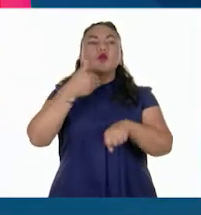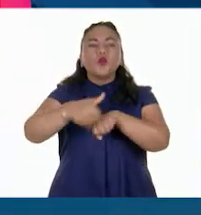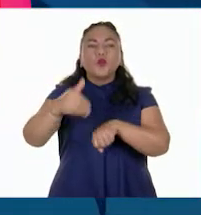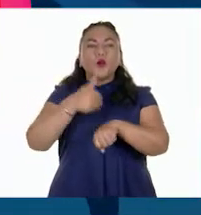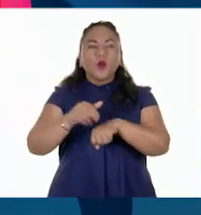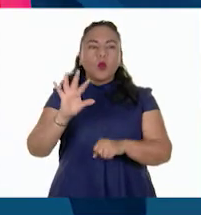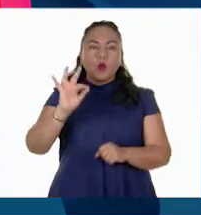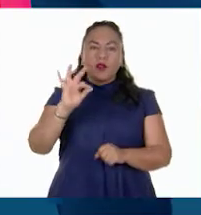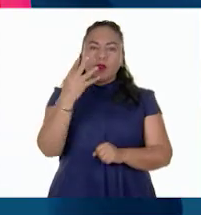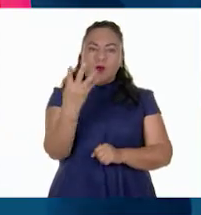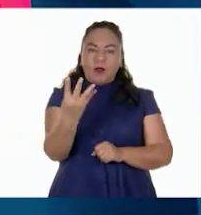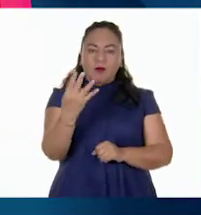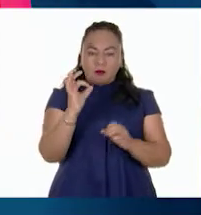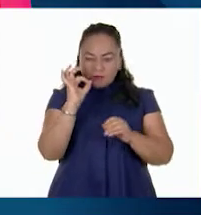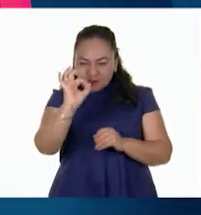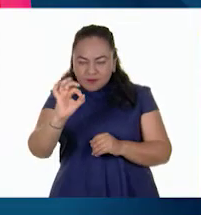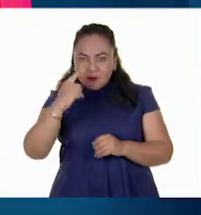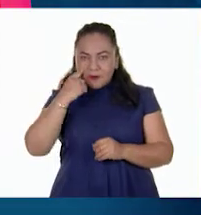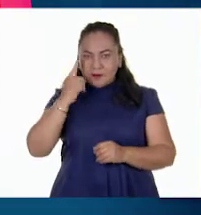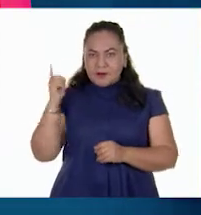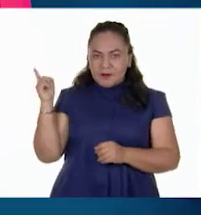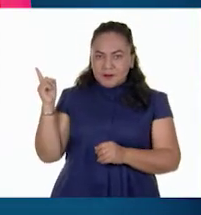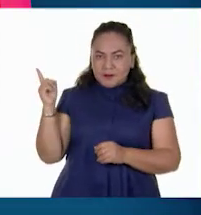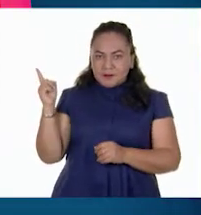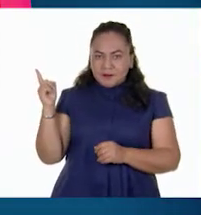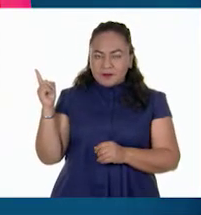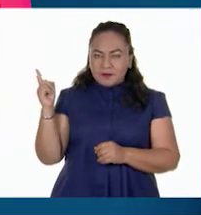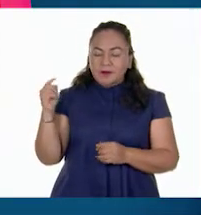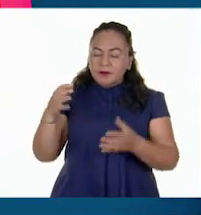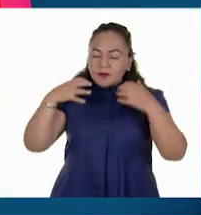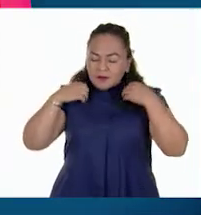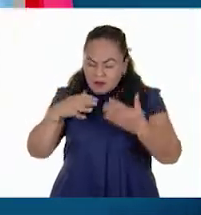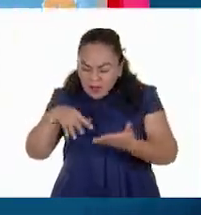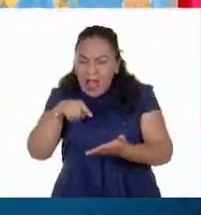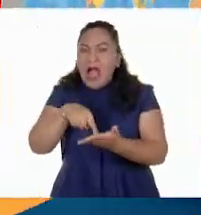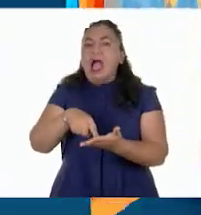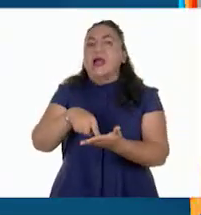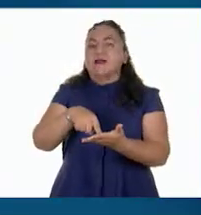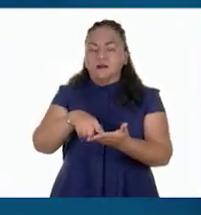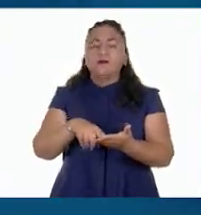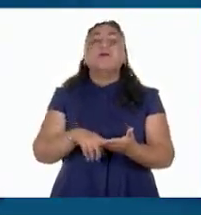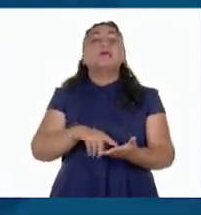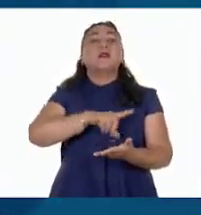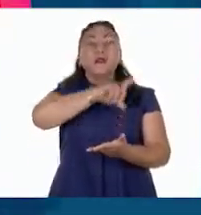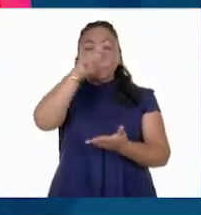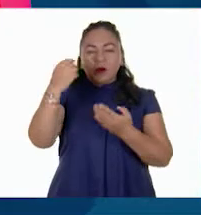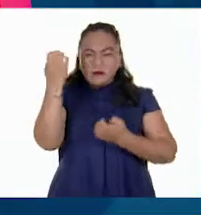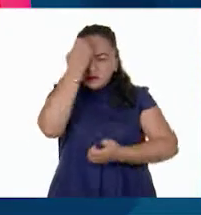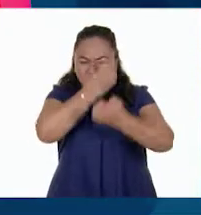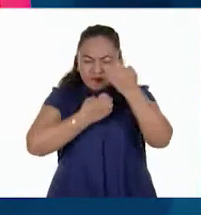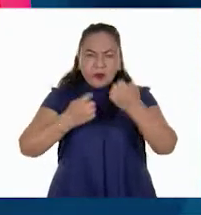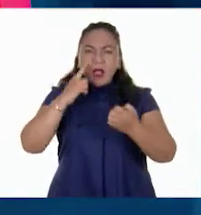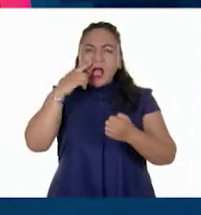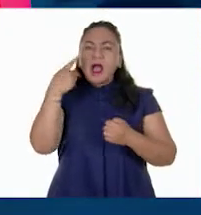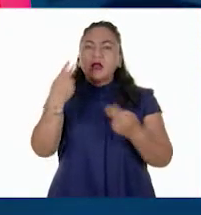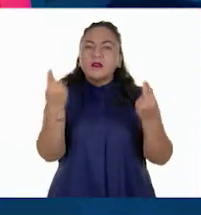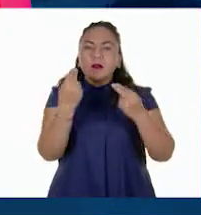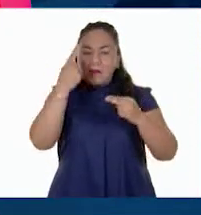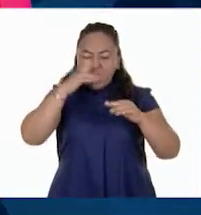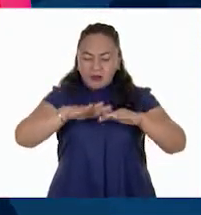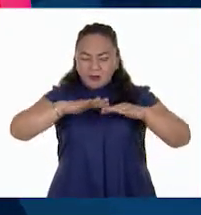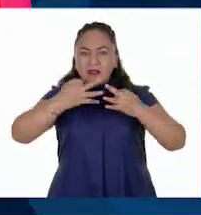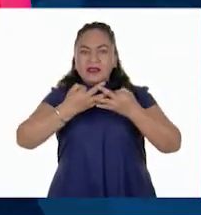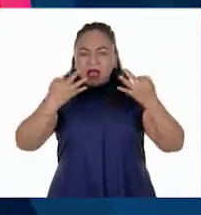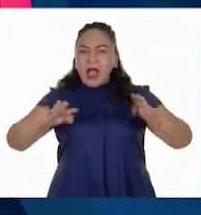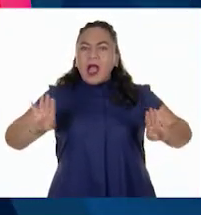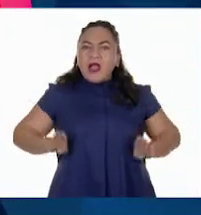44. Ah, ya lo encontré. Después, analicemos el relieve que se requiere para el cultivo de